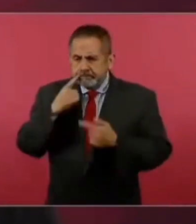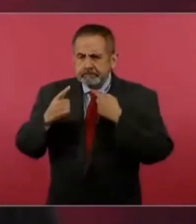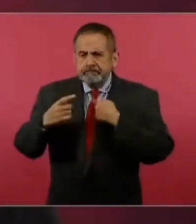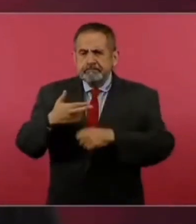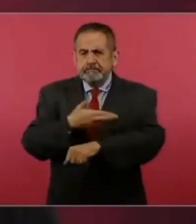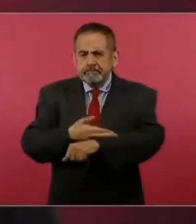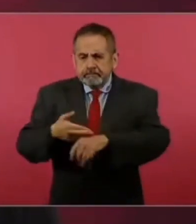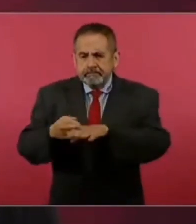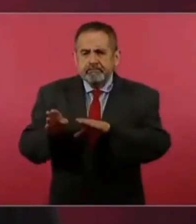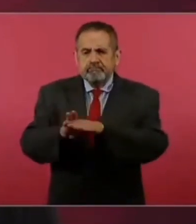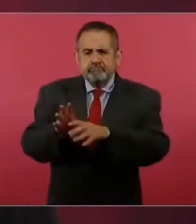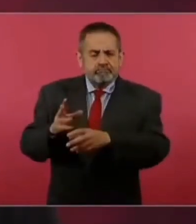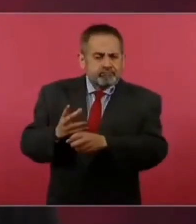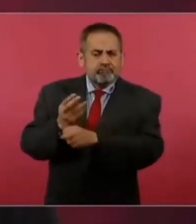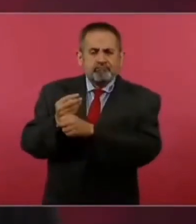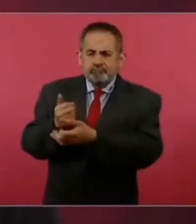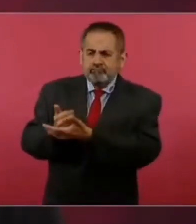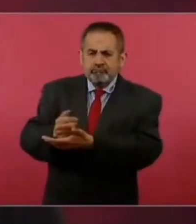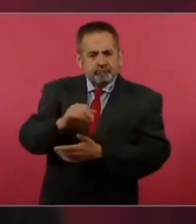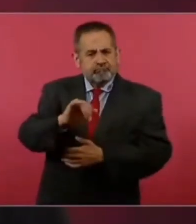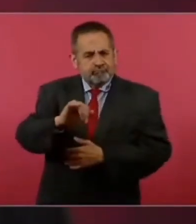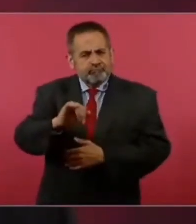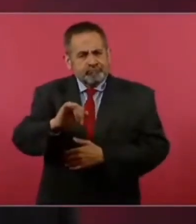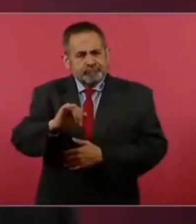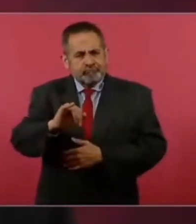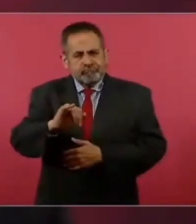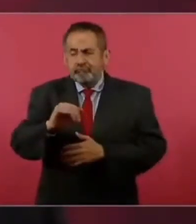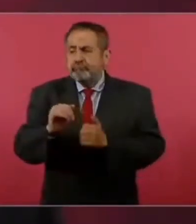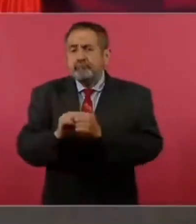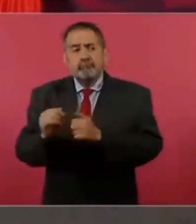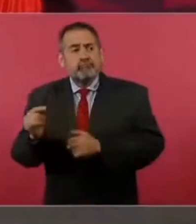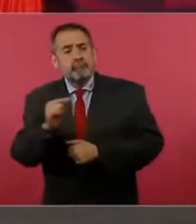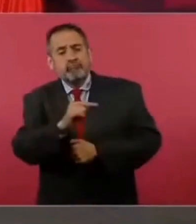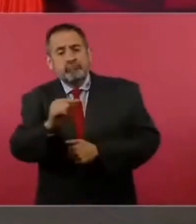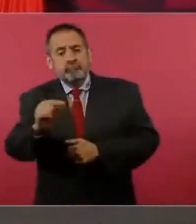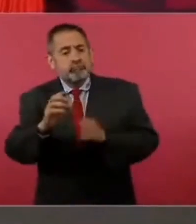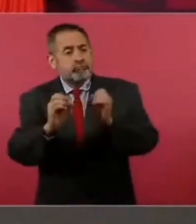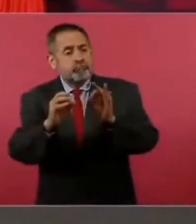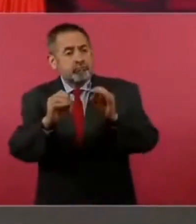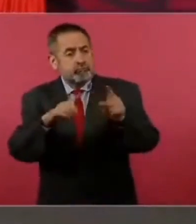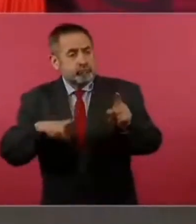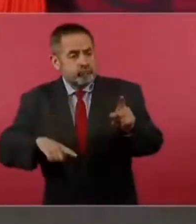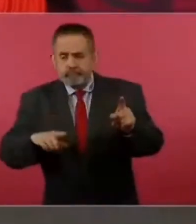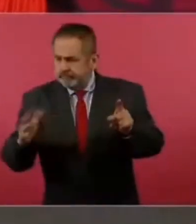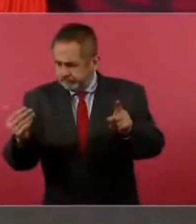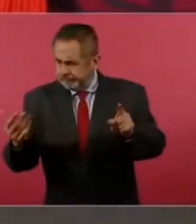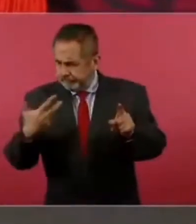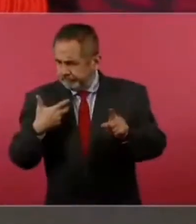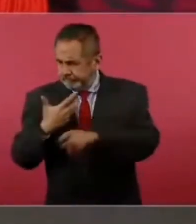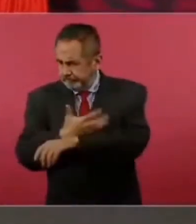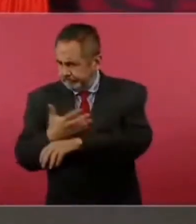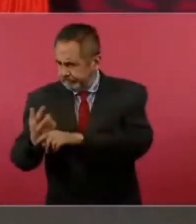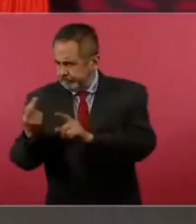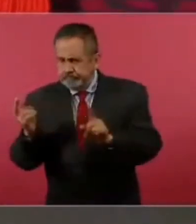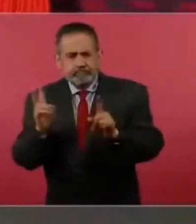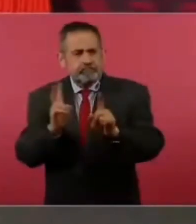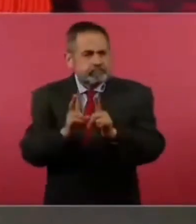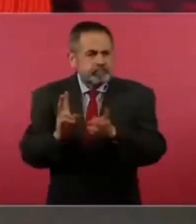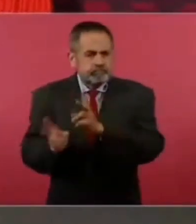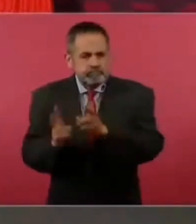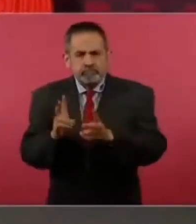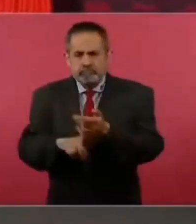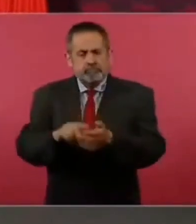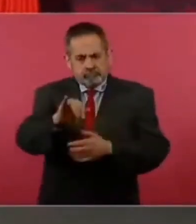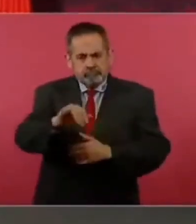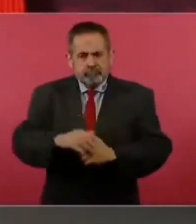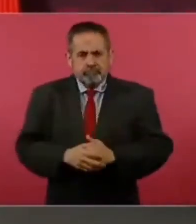con dependencias del gobierno federal. Vamos